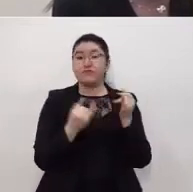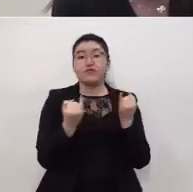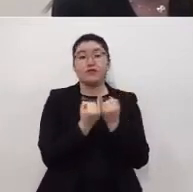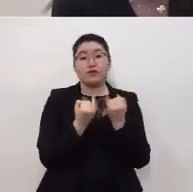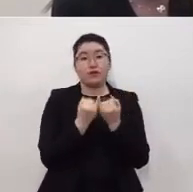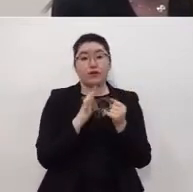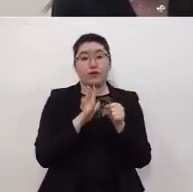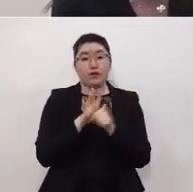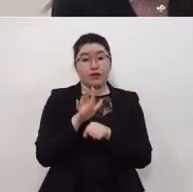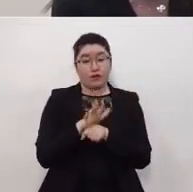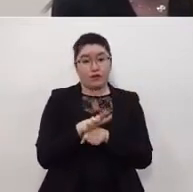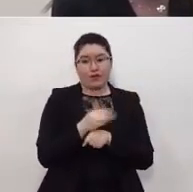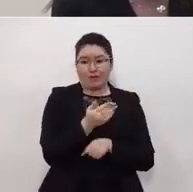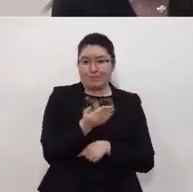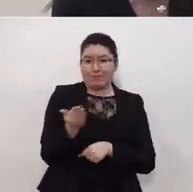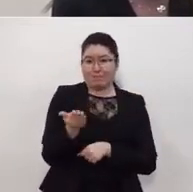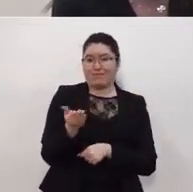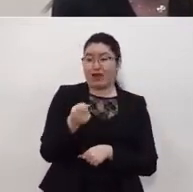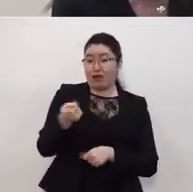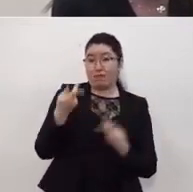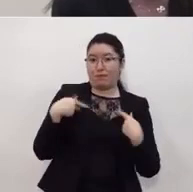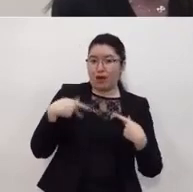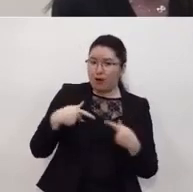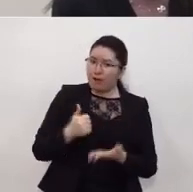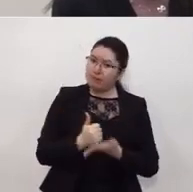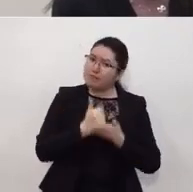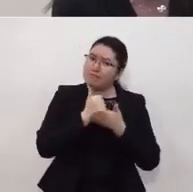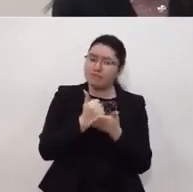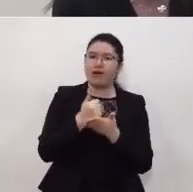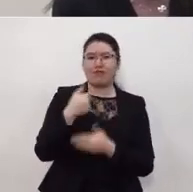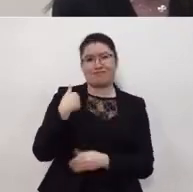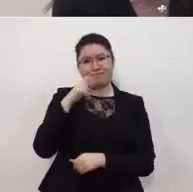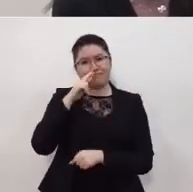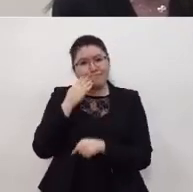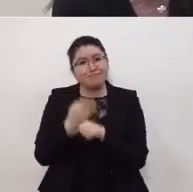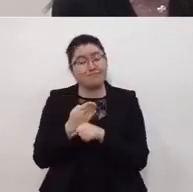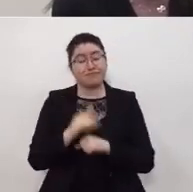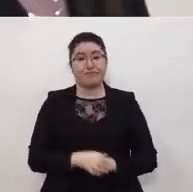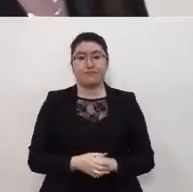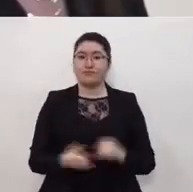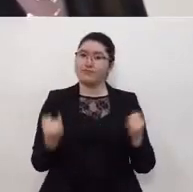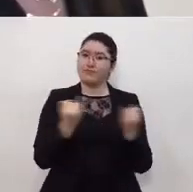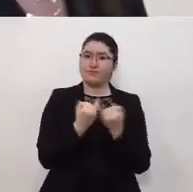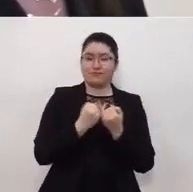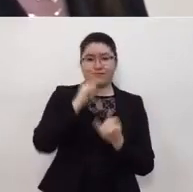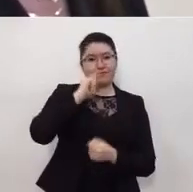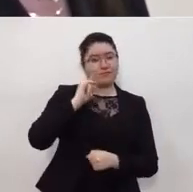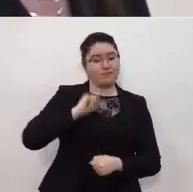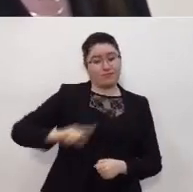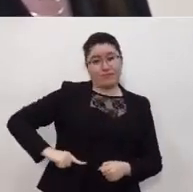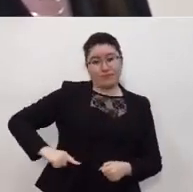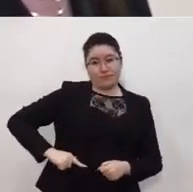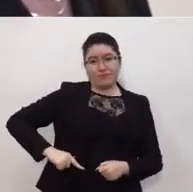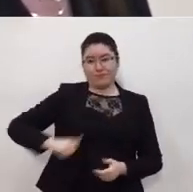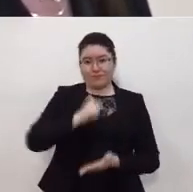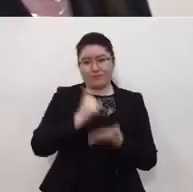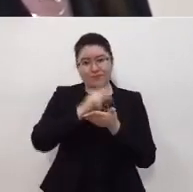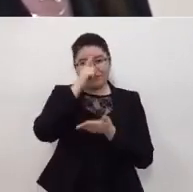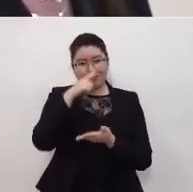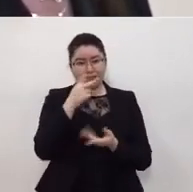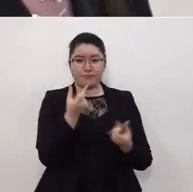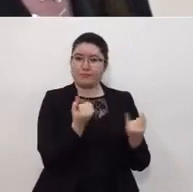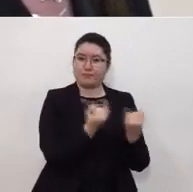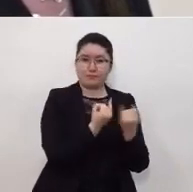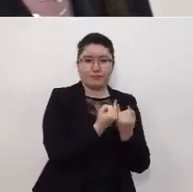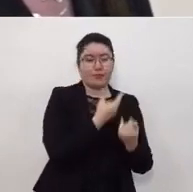a la solidaridad y la conciencia de las personas. Asimismo la jefa de gobierno de la Ciudad de México y el gobernador